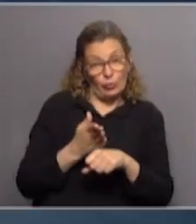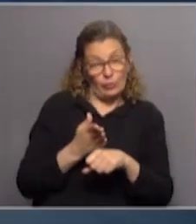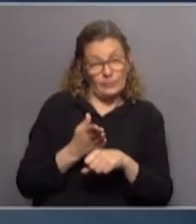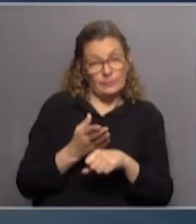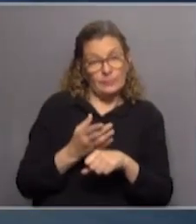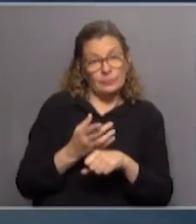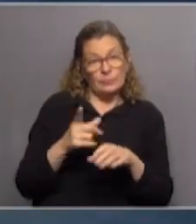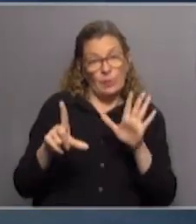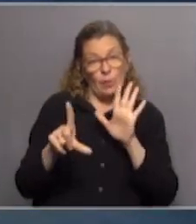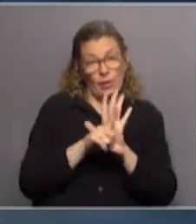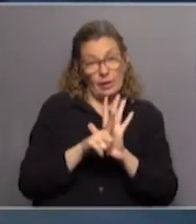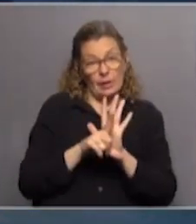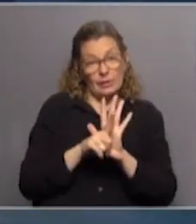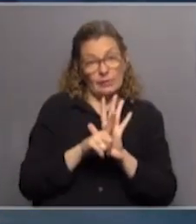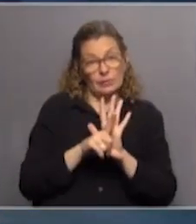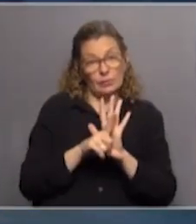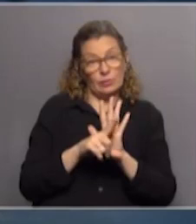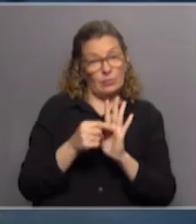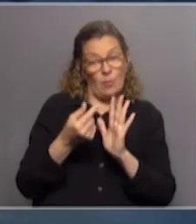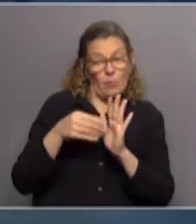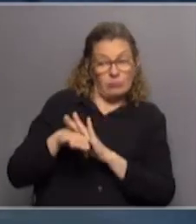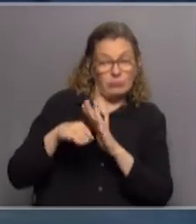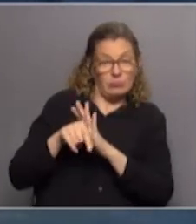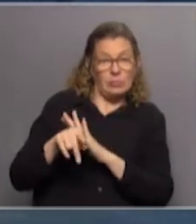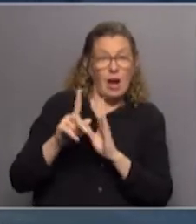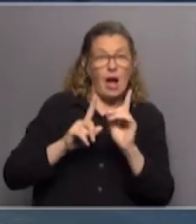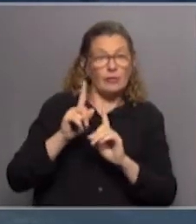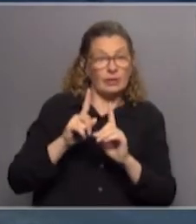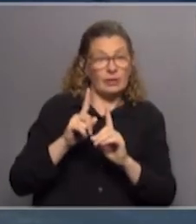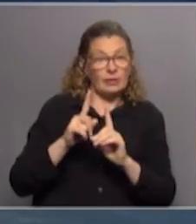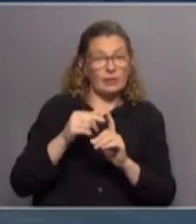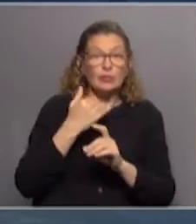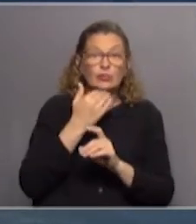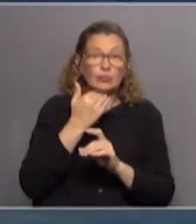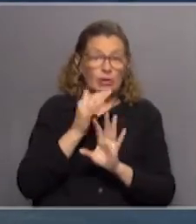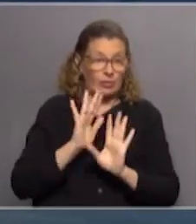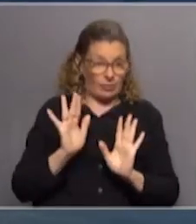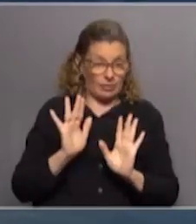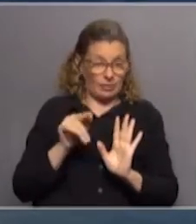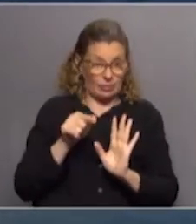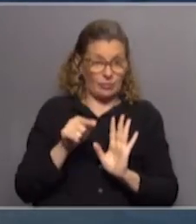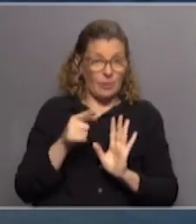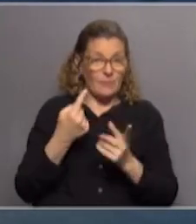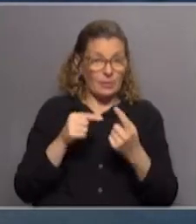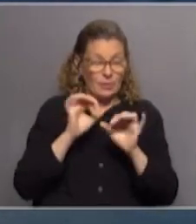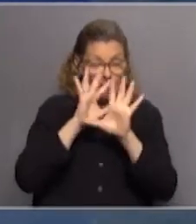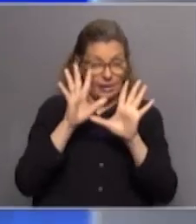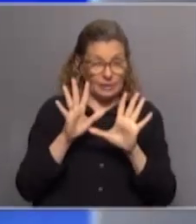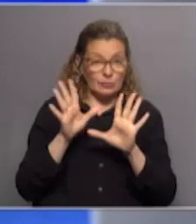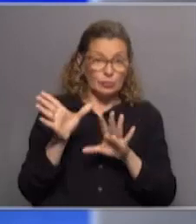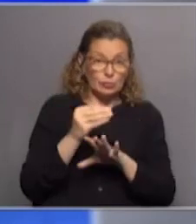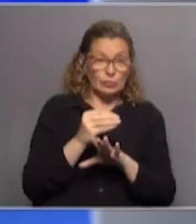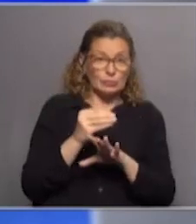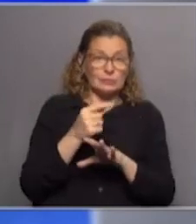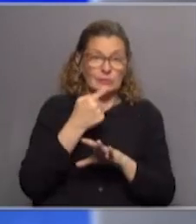por ley no tienen finalidad lucrativa esto a veces no se incorpora o no se sabe pero claro también todo esto